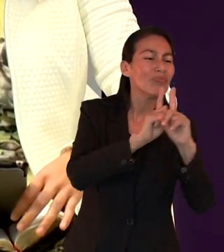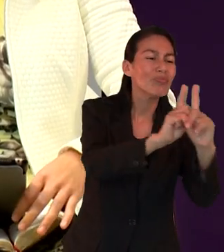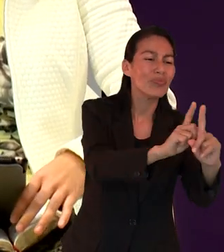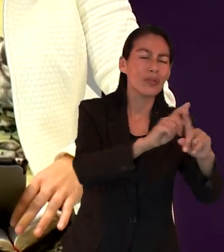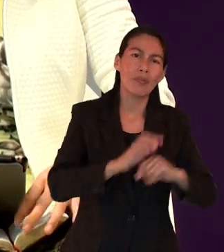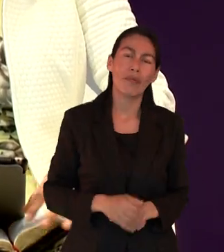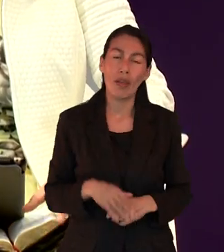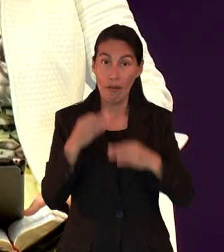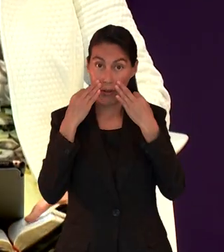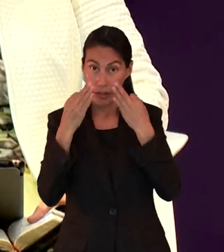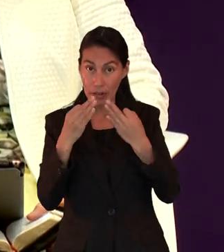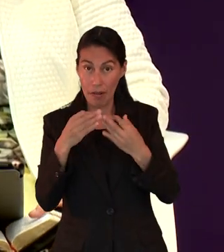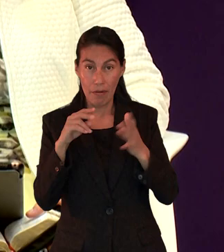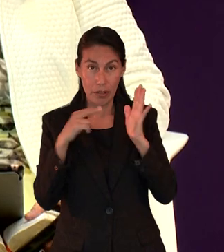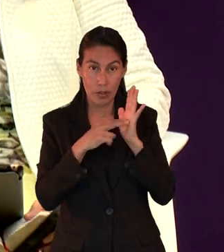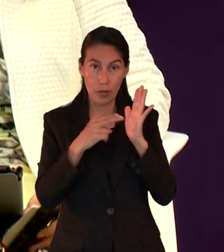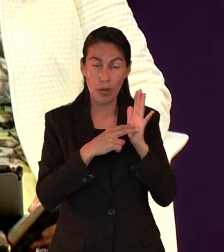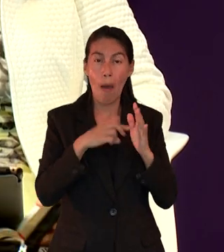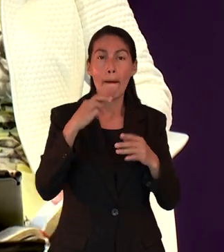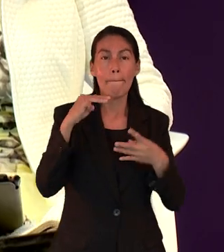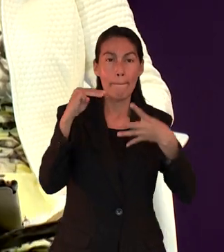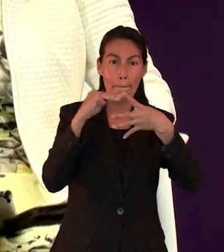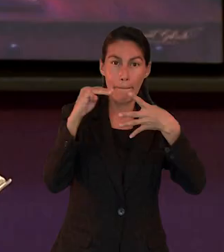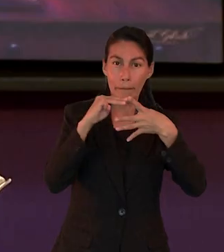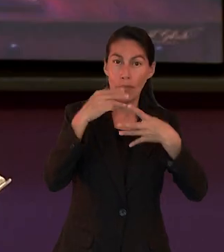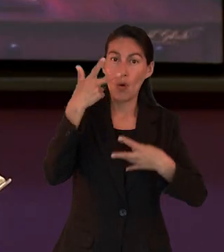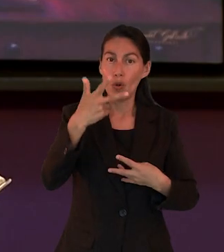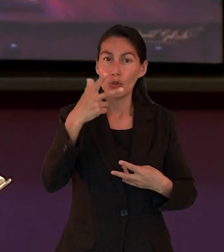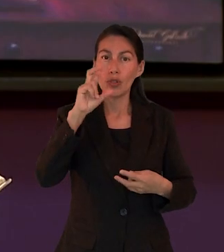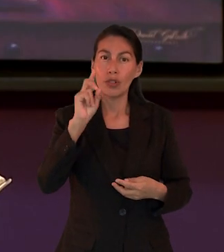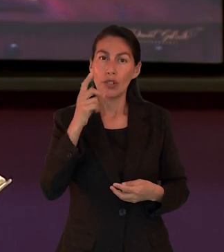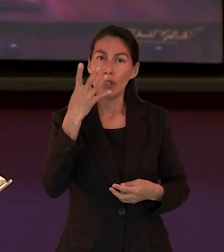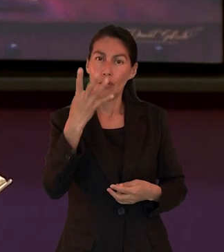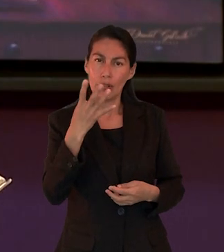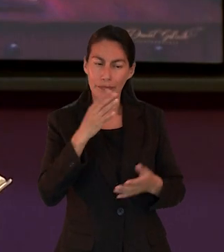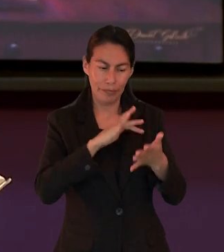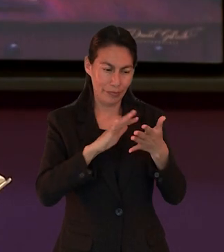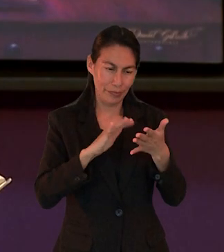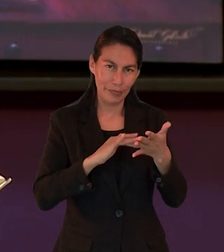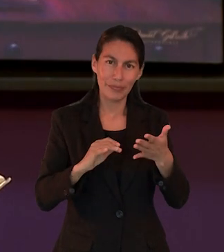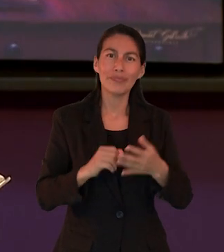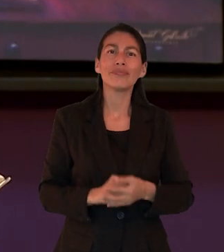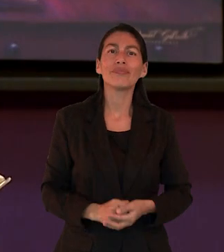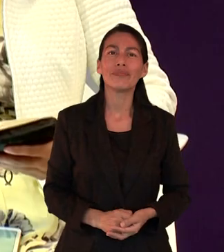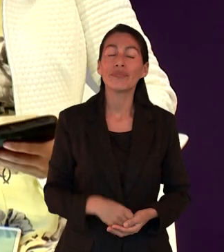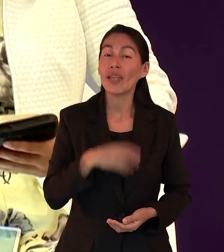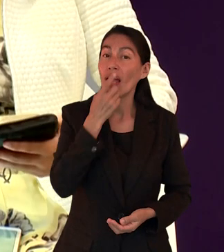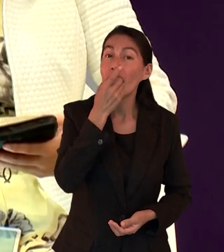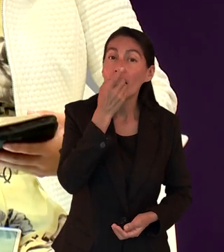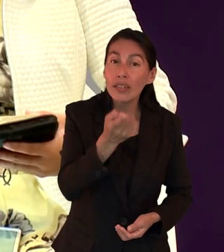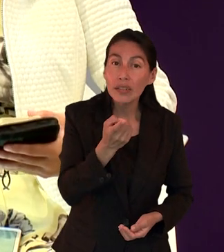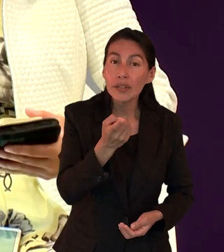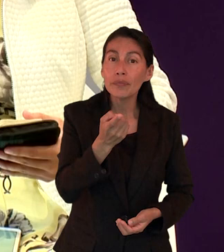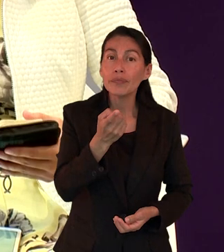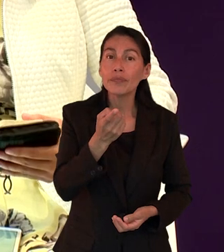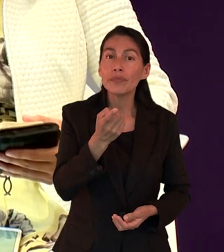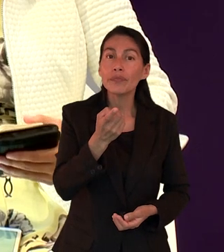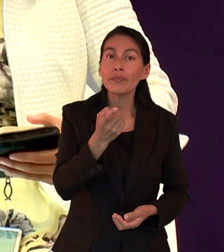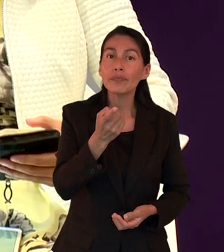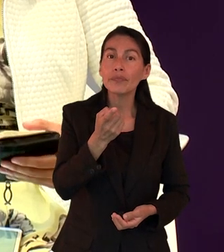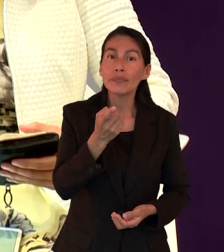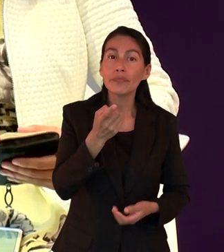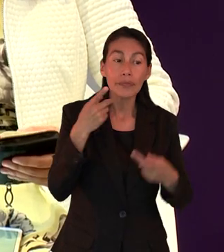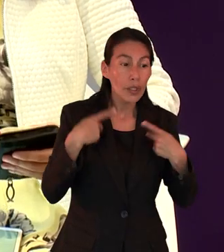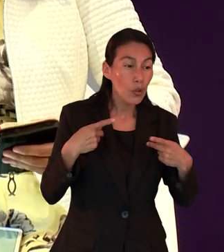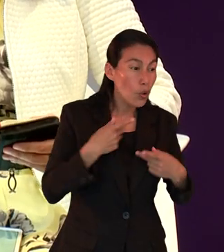soportando la vergüenza que él soportó y eso me recuerda a un versículo que está en Marcos 8.34 y le